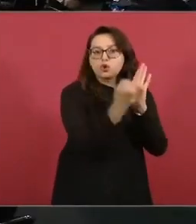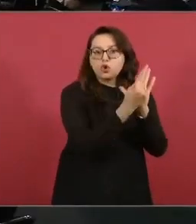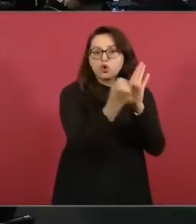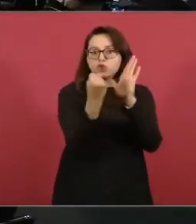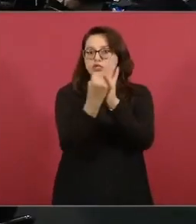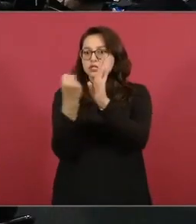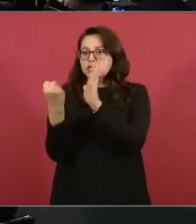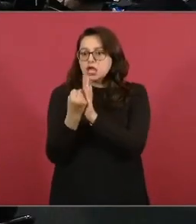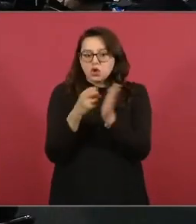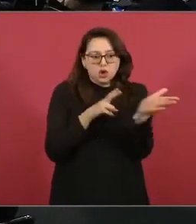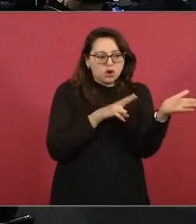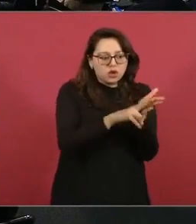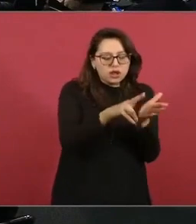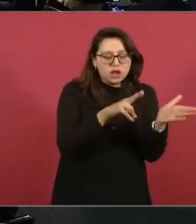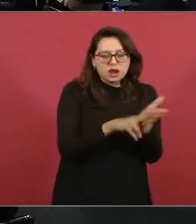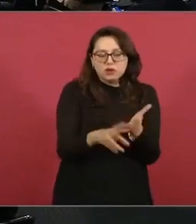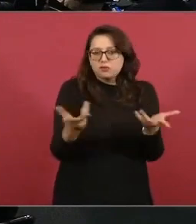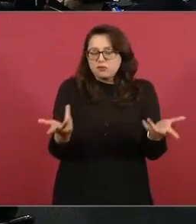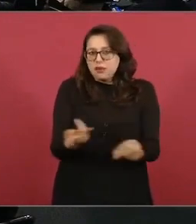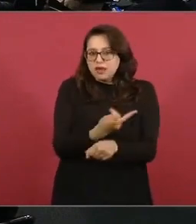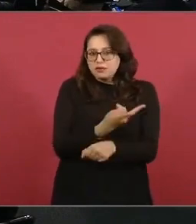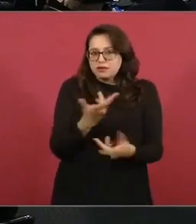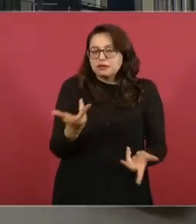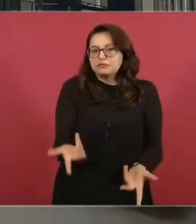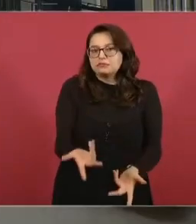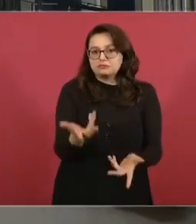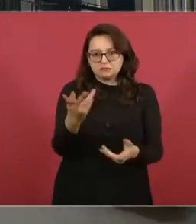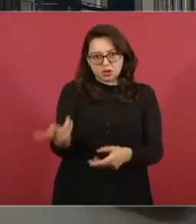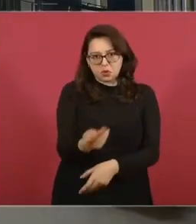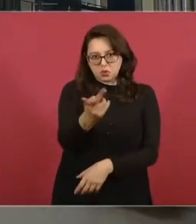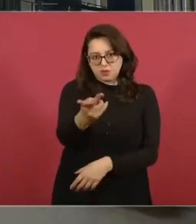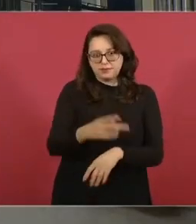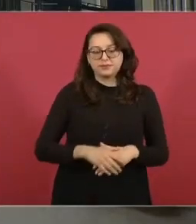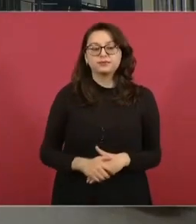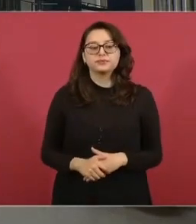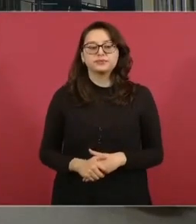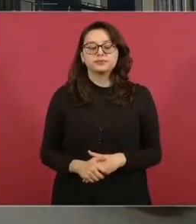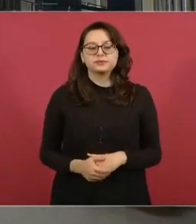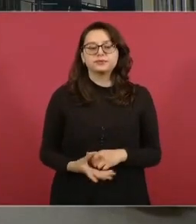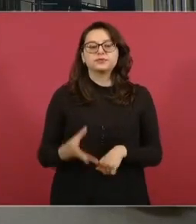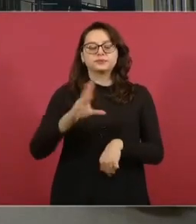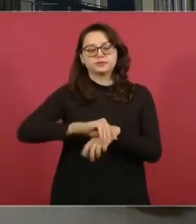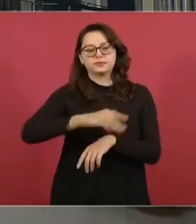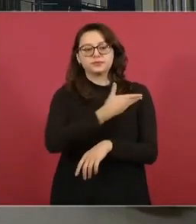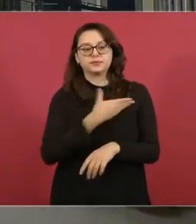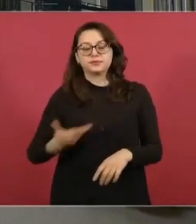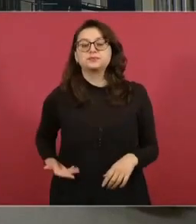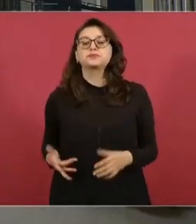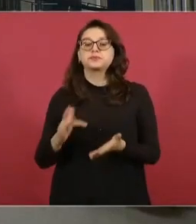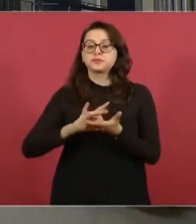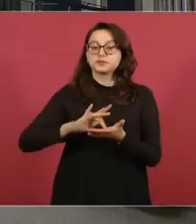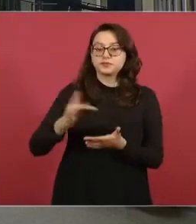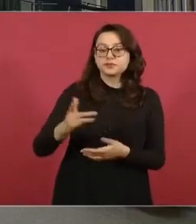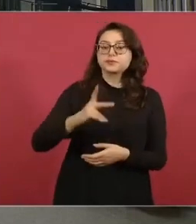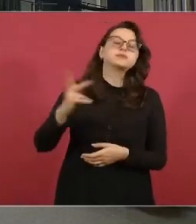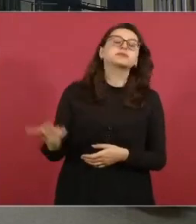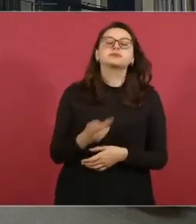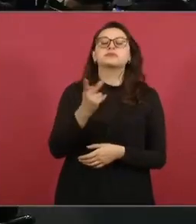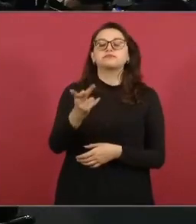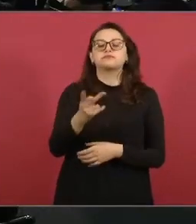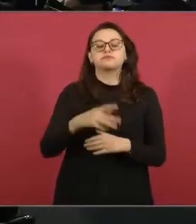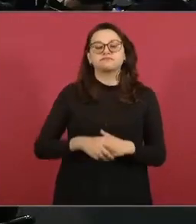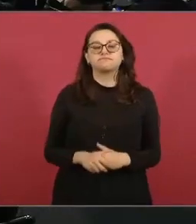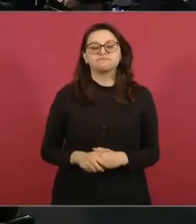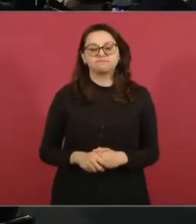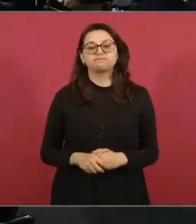su permiso señor presidente muchas gracias por la pregunta si